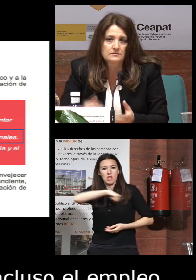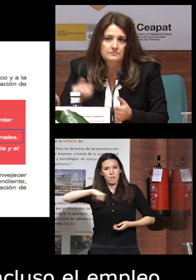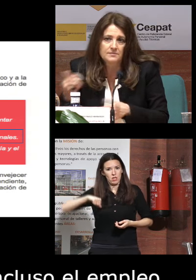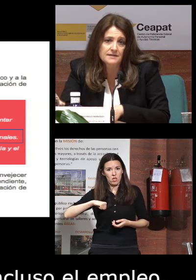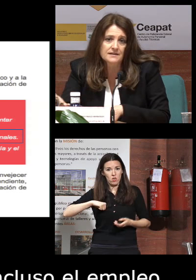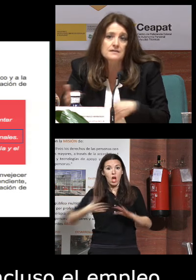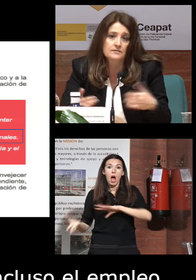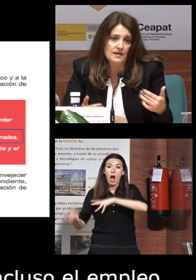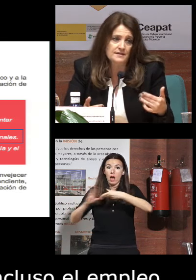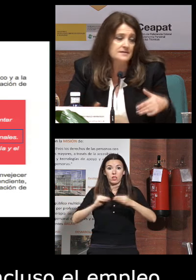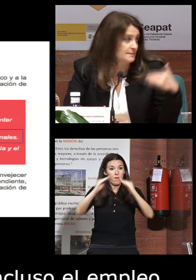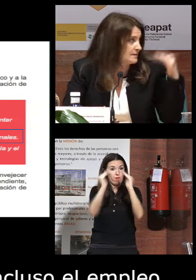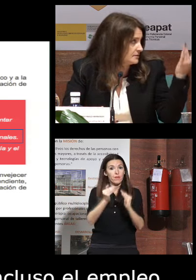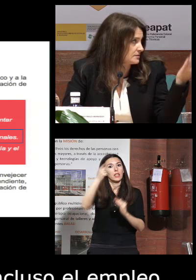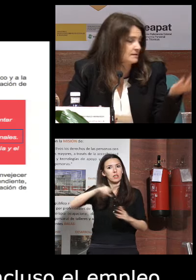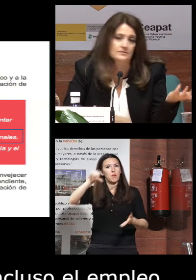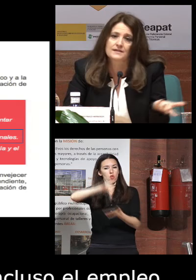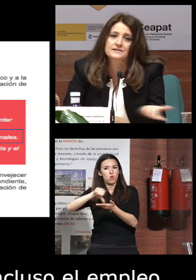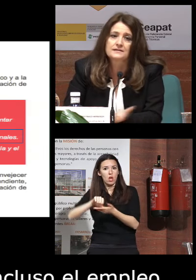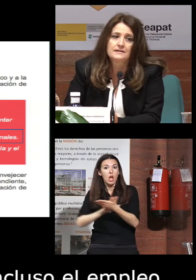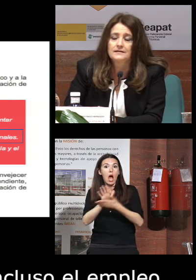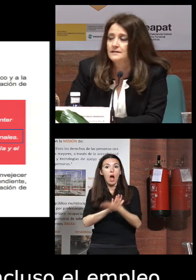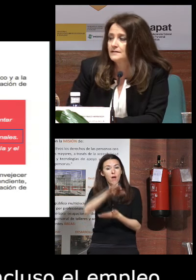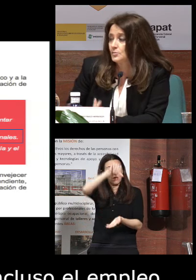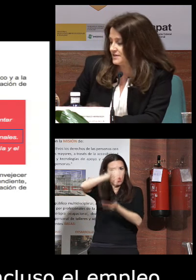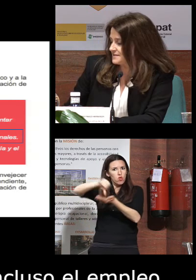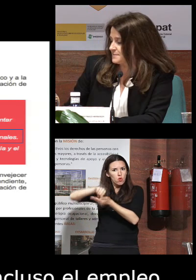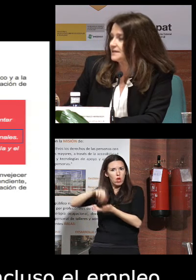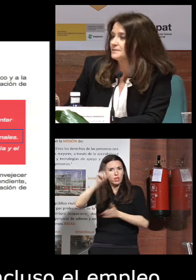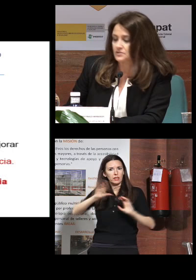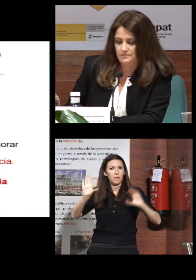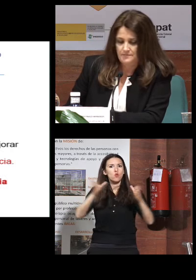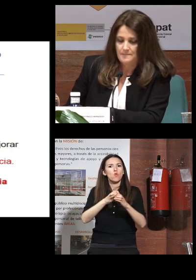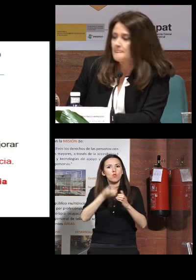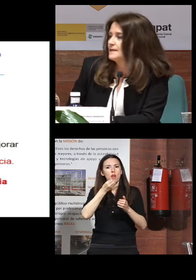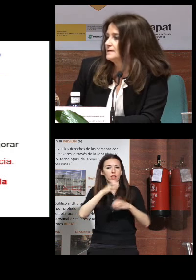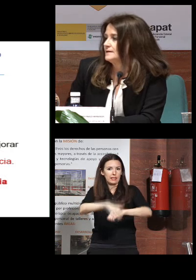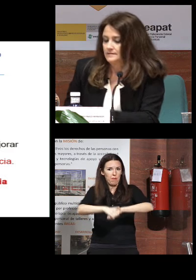viviendas y ciudades estaba hablando de ciudades y comunidades amigables